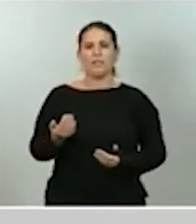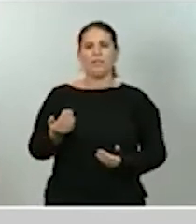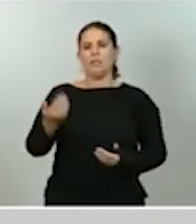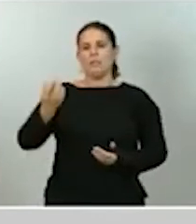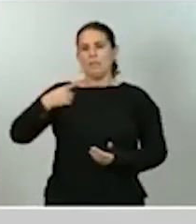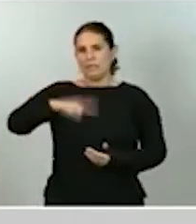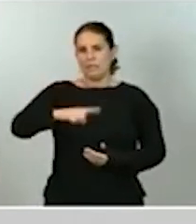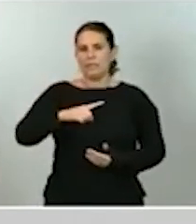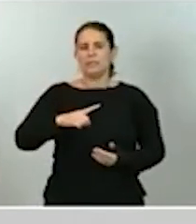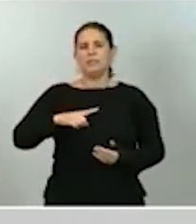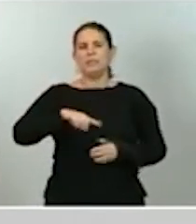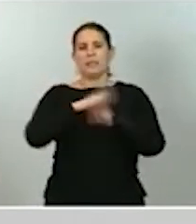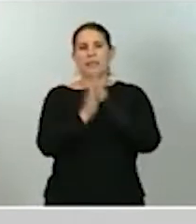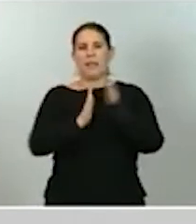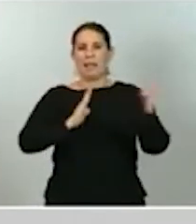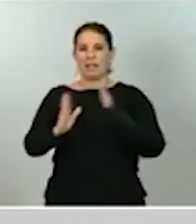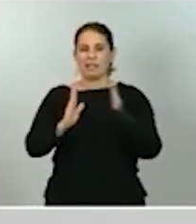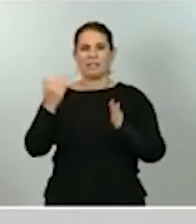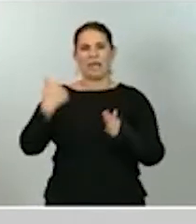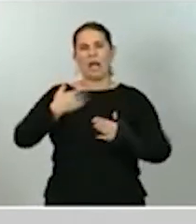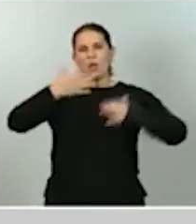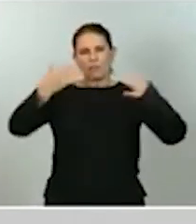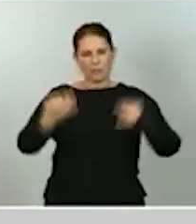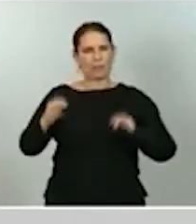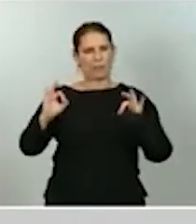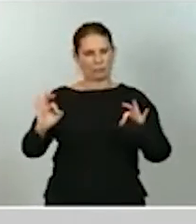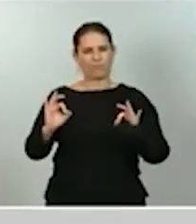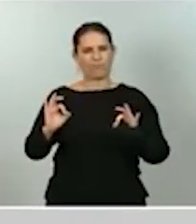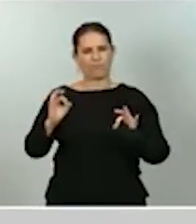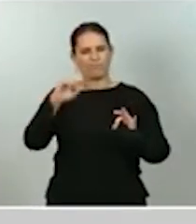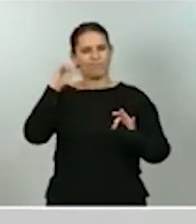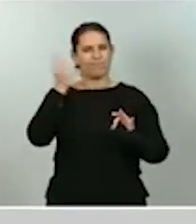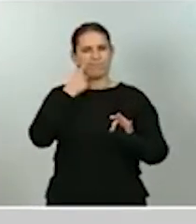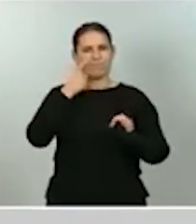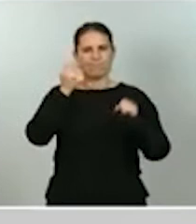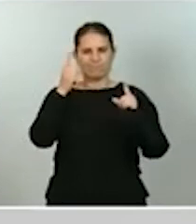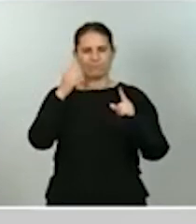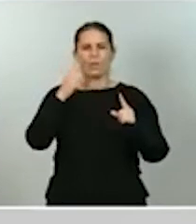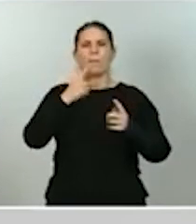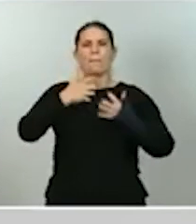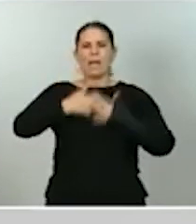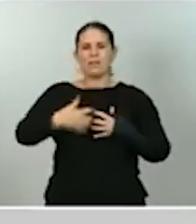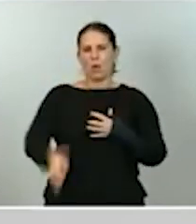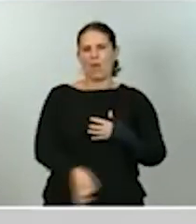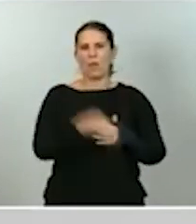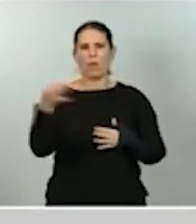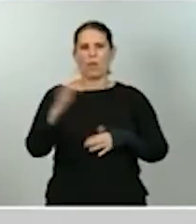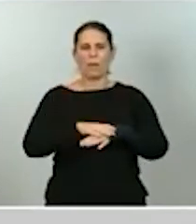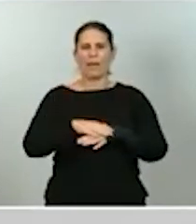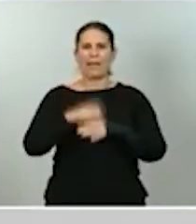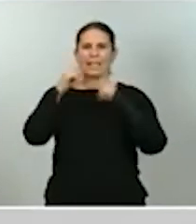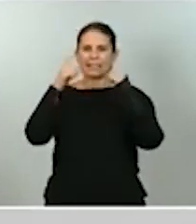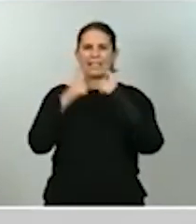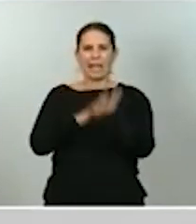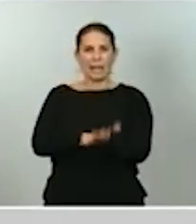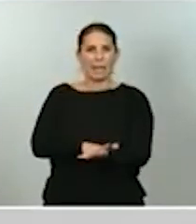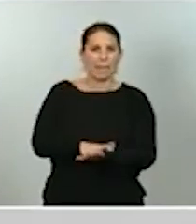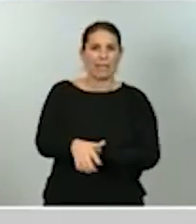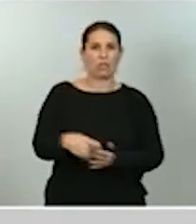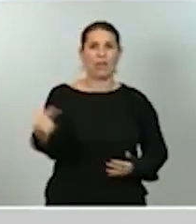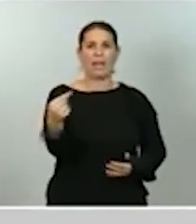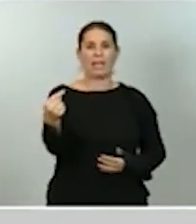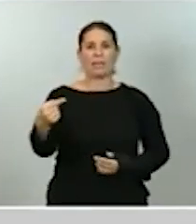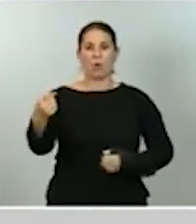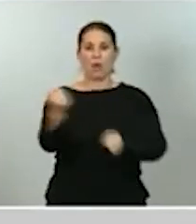empleo se han confirmado como un mecanismo adecuado para reducir el impacto en el mercado laboral de